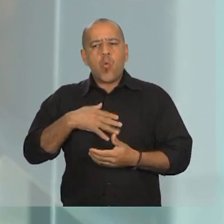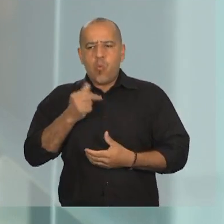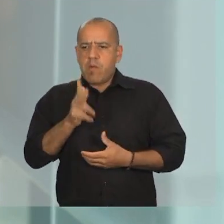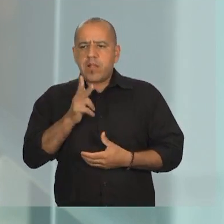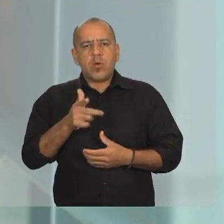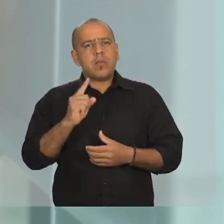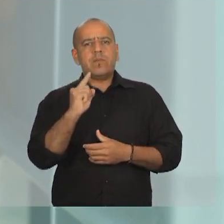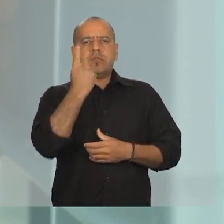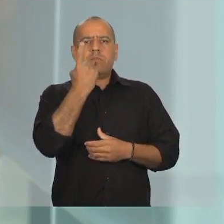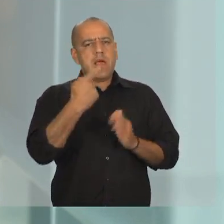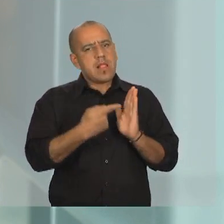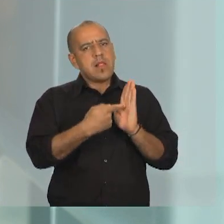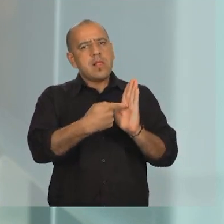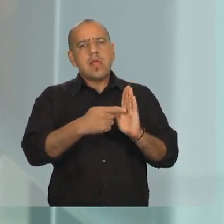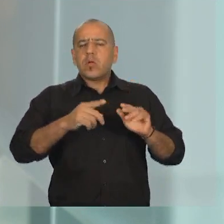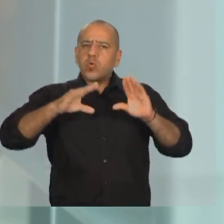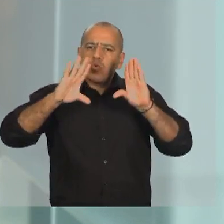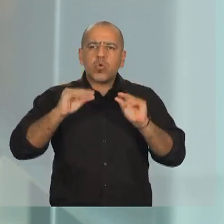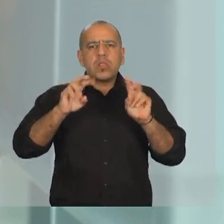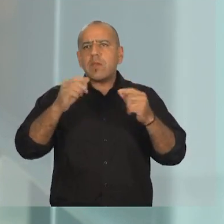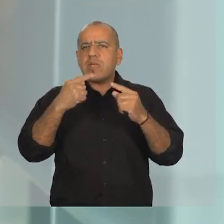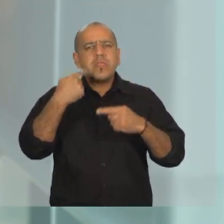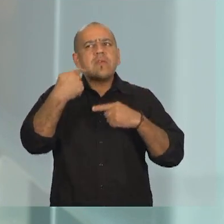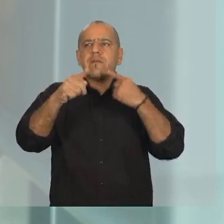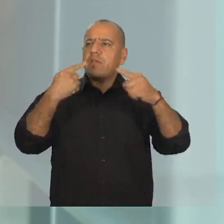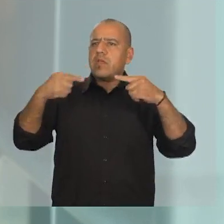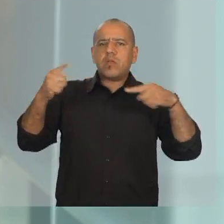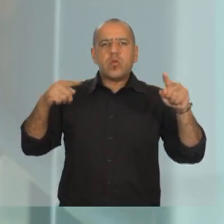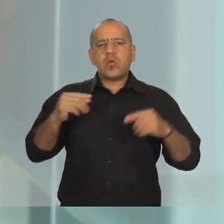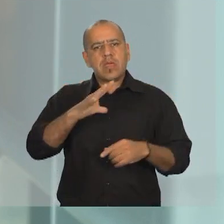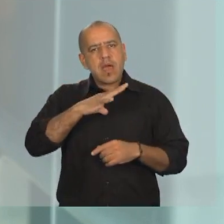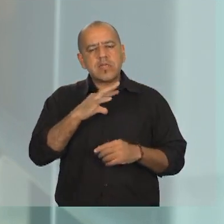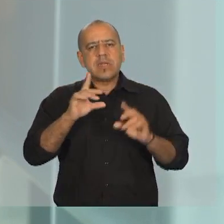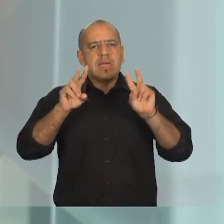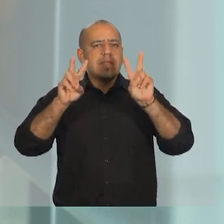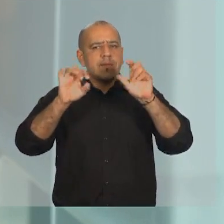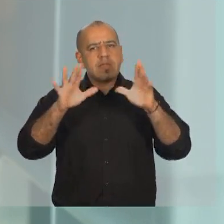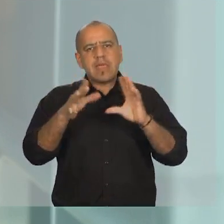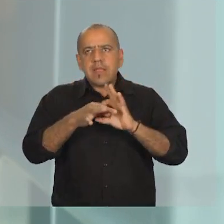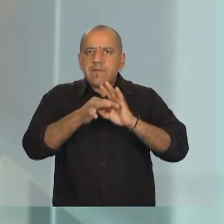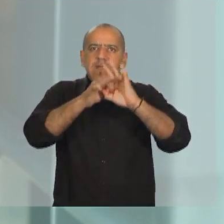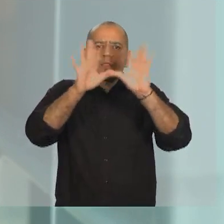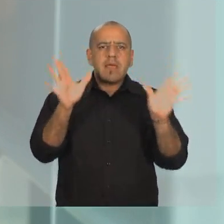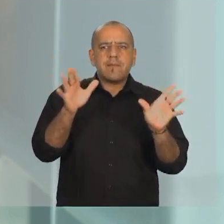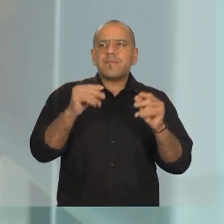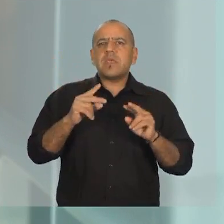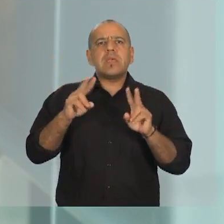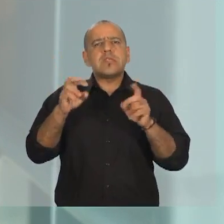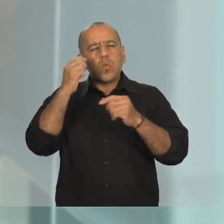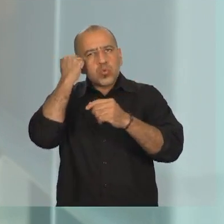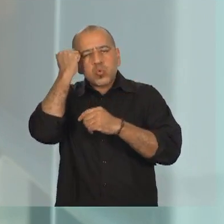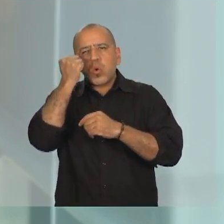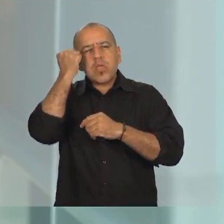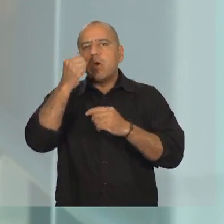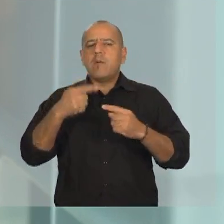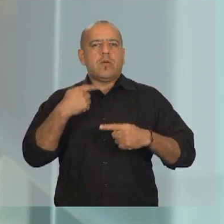centro con toda la diversidad existente y donde la libertad y los derechos sean una utopía en permanente